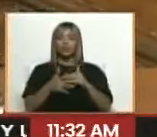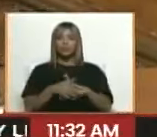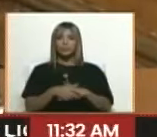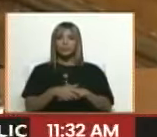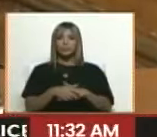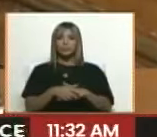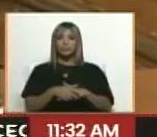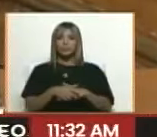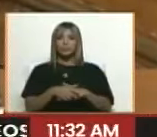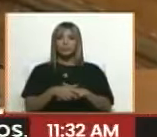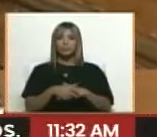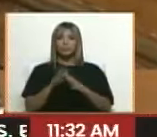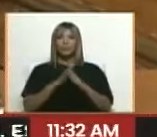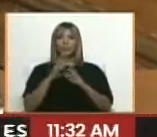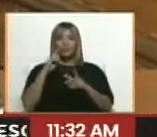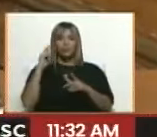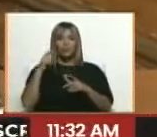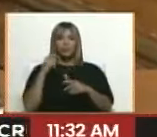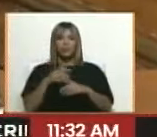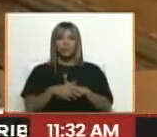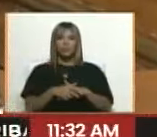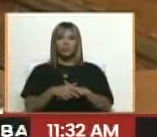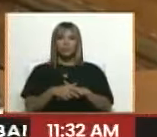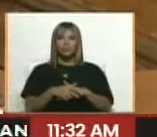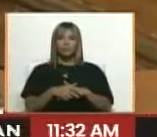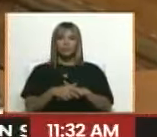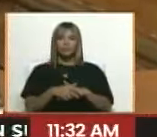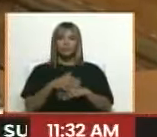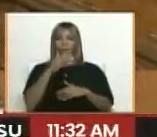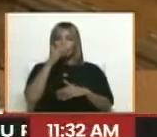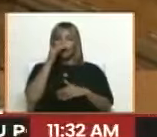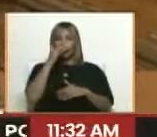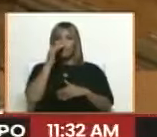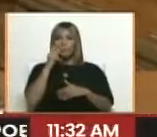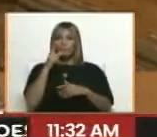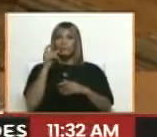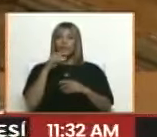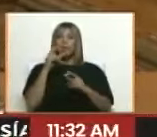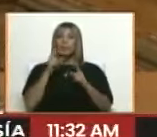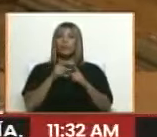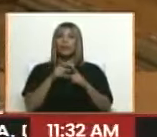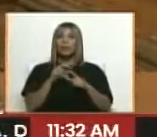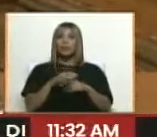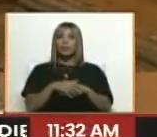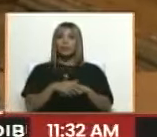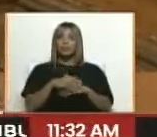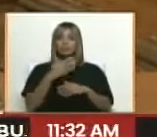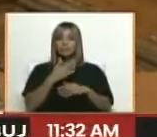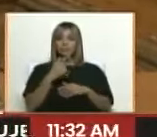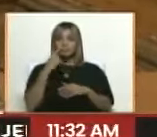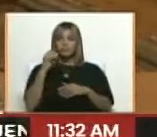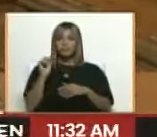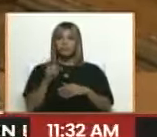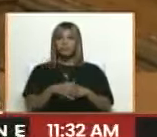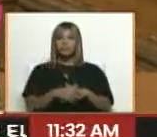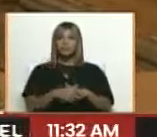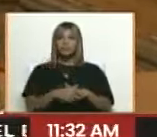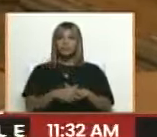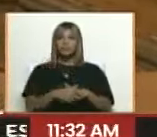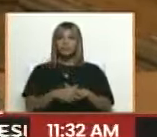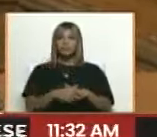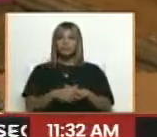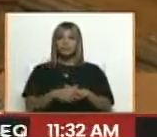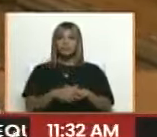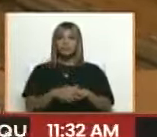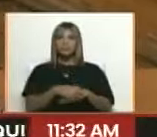pongan un video de unas palabras del presidente Nicolás Maduro. Sin quiero dejar en el derecho de